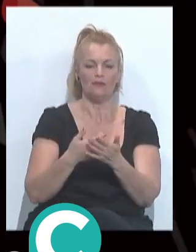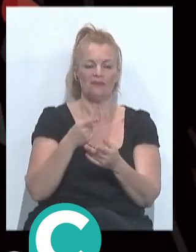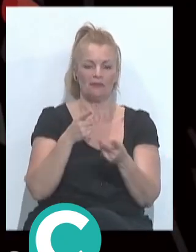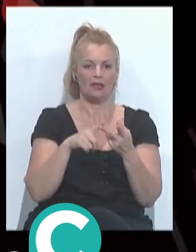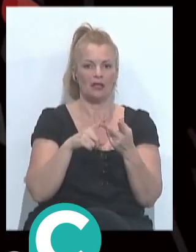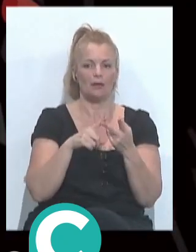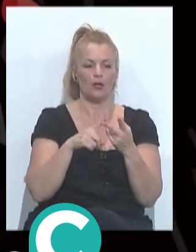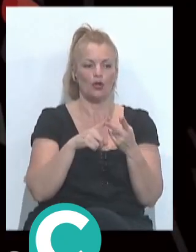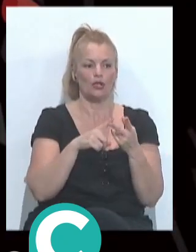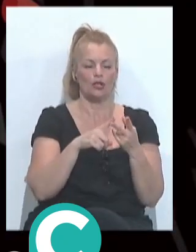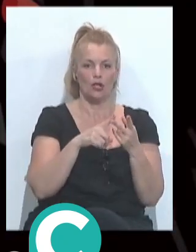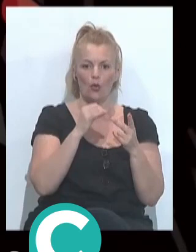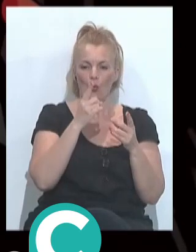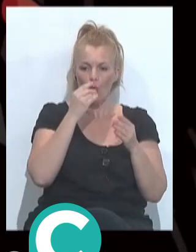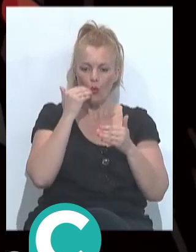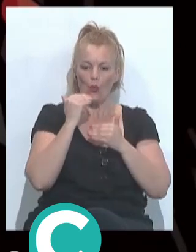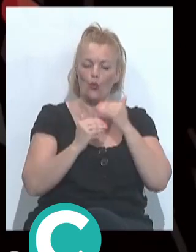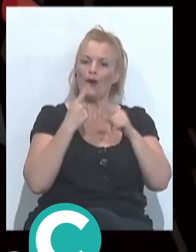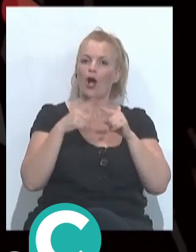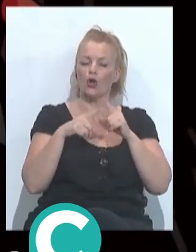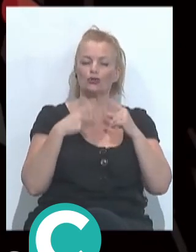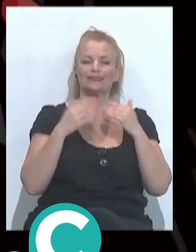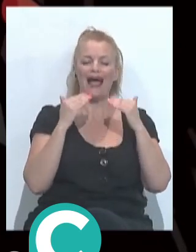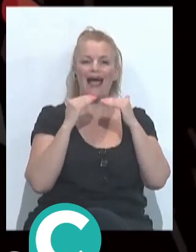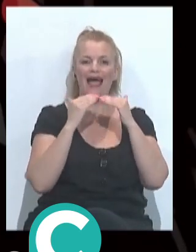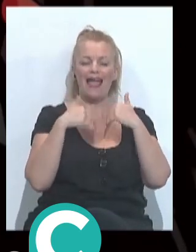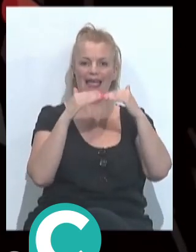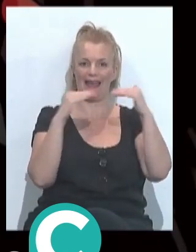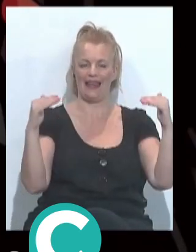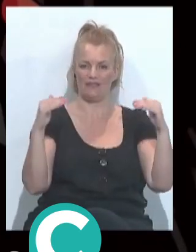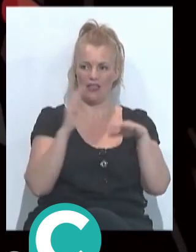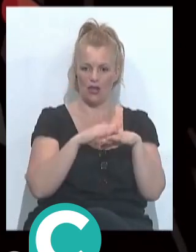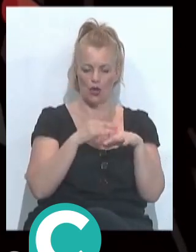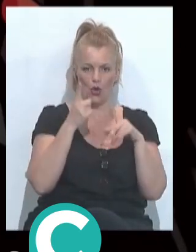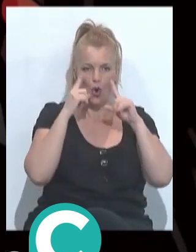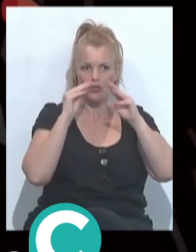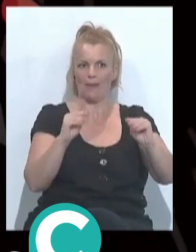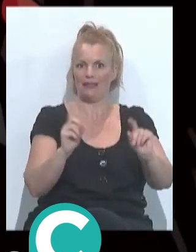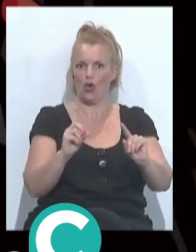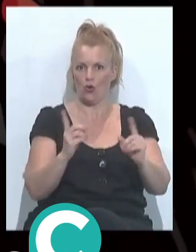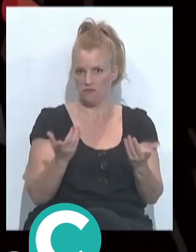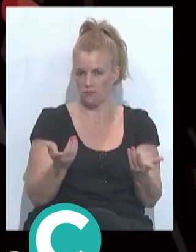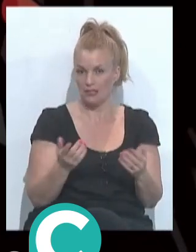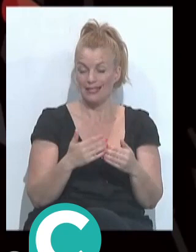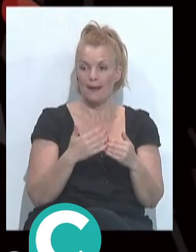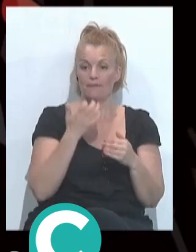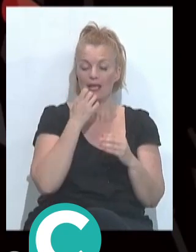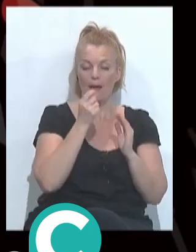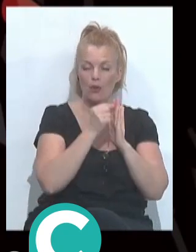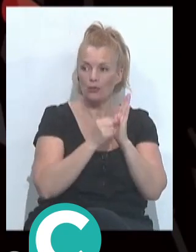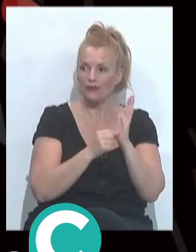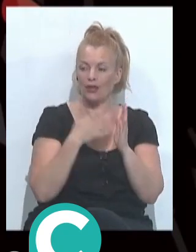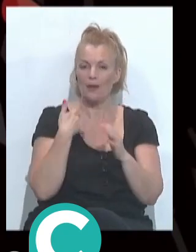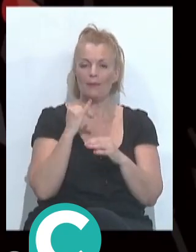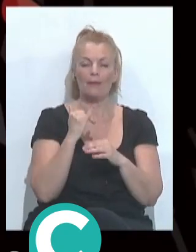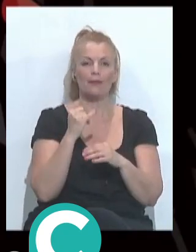entonces estamos hablando de otra cosa, pero bueno, fue una cosa equilibrada y que al fin y cabo no canta mucho, si nos ponemos por punto, pero